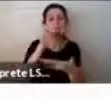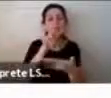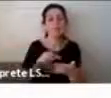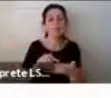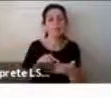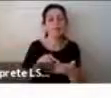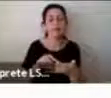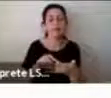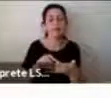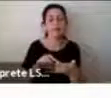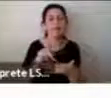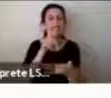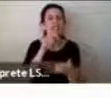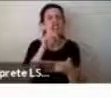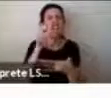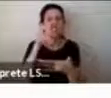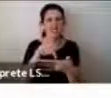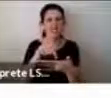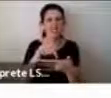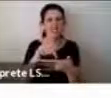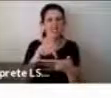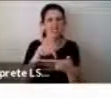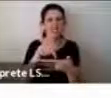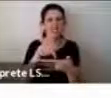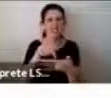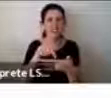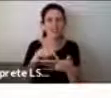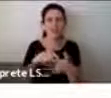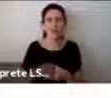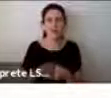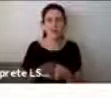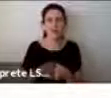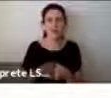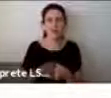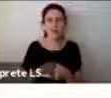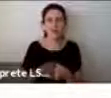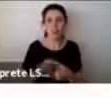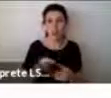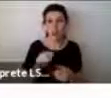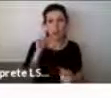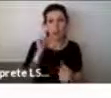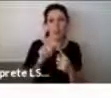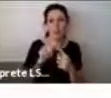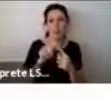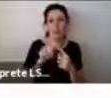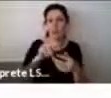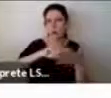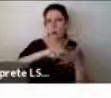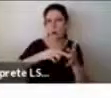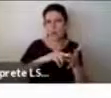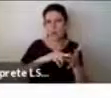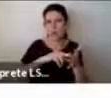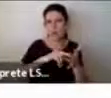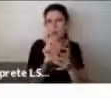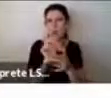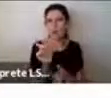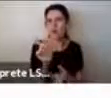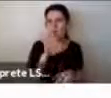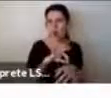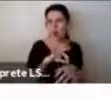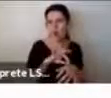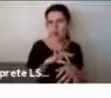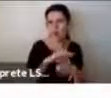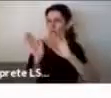es poder salir un poco del tema de los trastornos sino que hablar más de la persona así de sus intereses de sus motivaciones de qué es lo que le